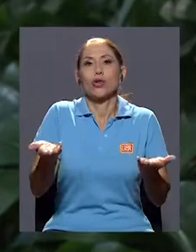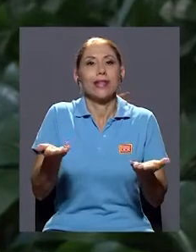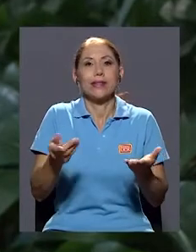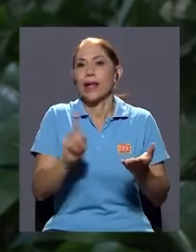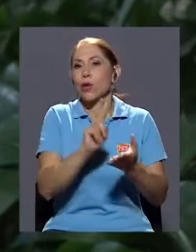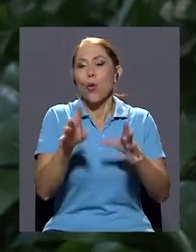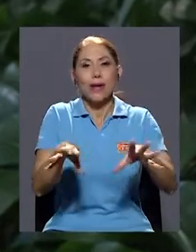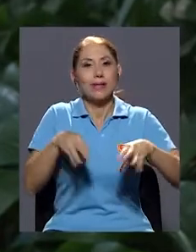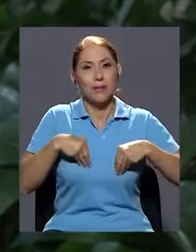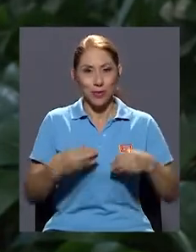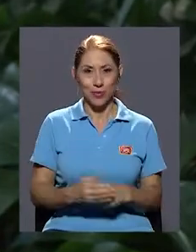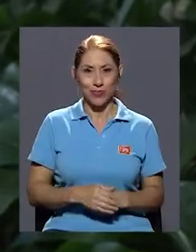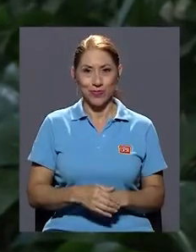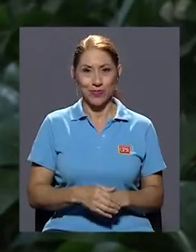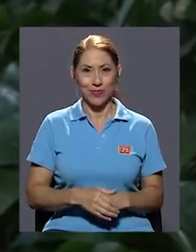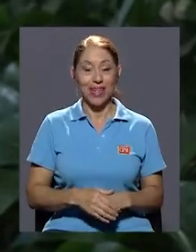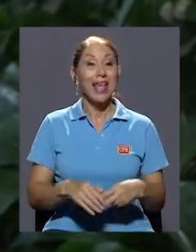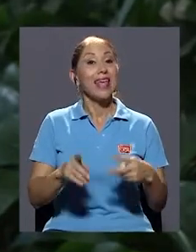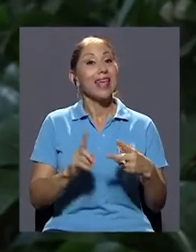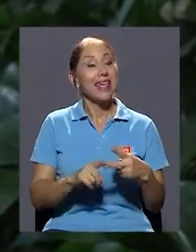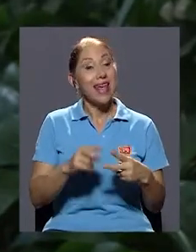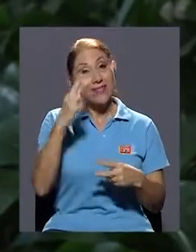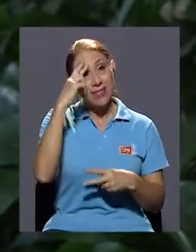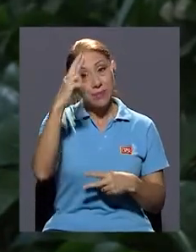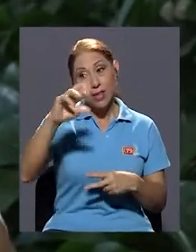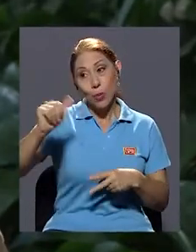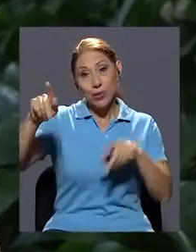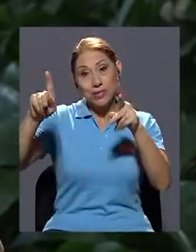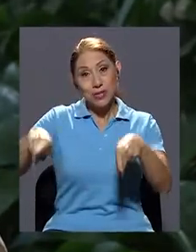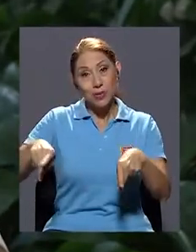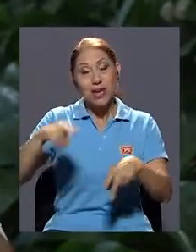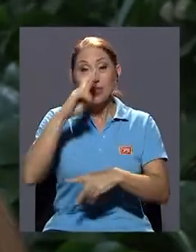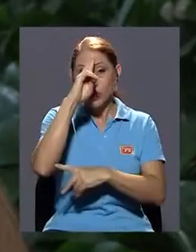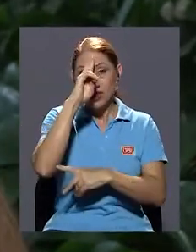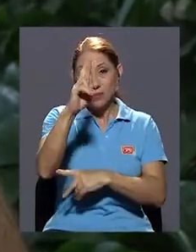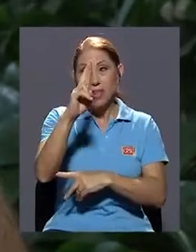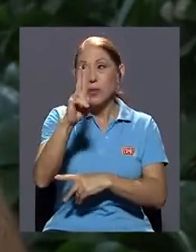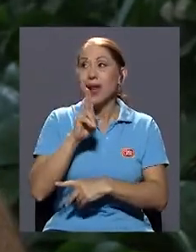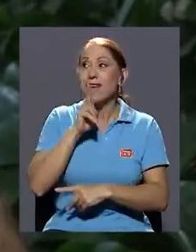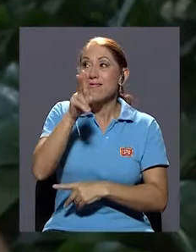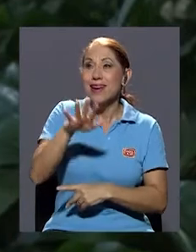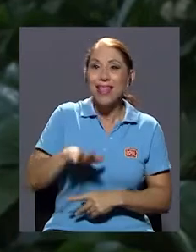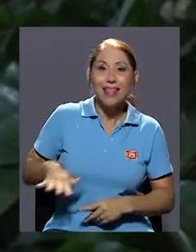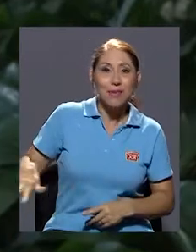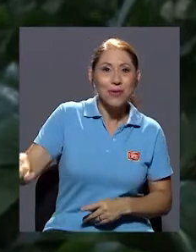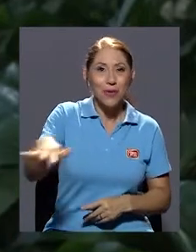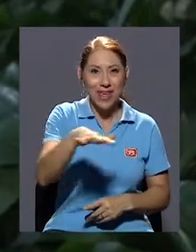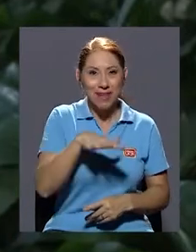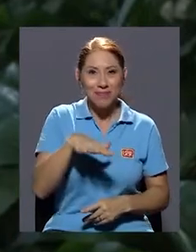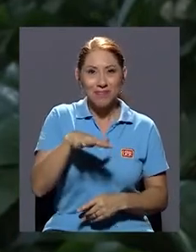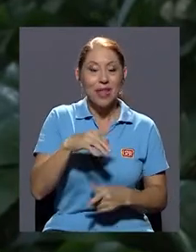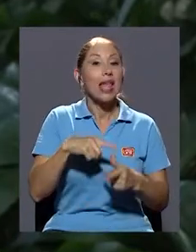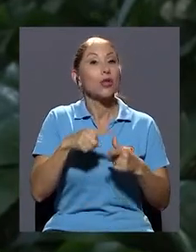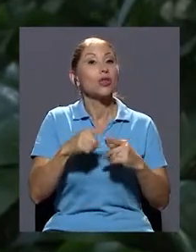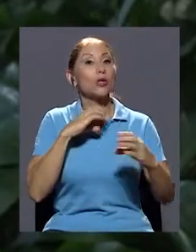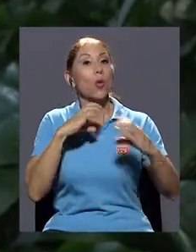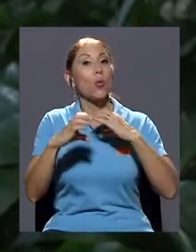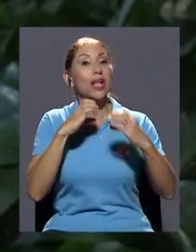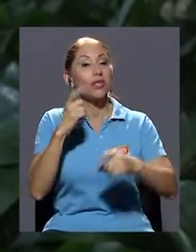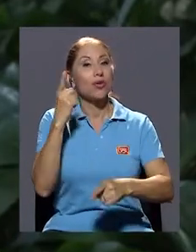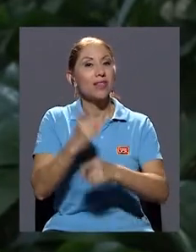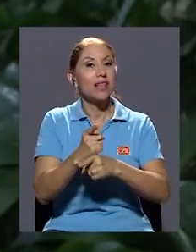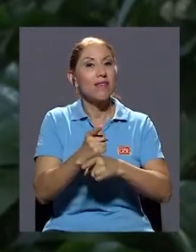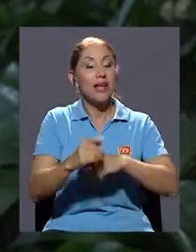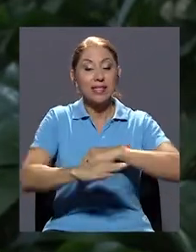no acepto, y el respeto hacia las otras personas o el respeto hacia la realidad que me rodea. Entonces, una comunicación